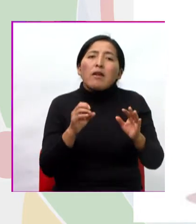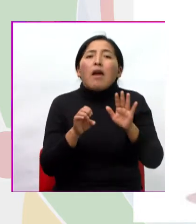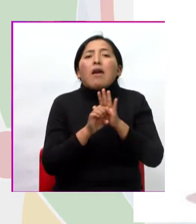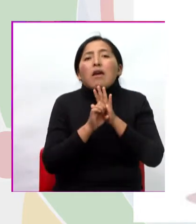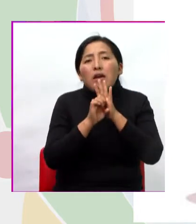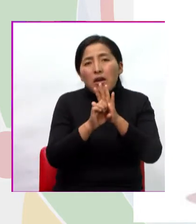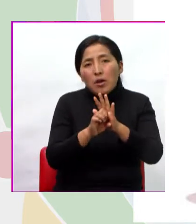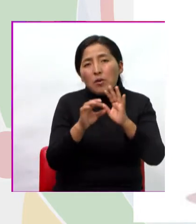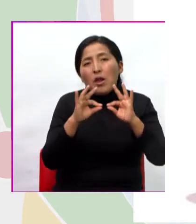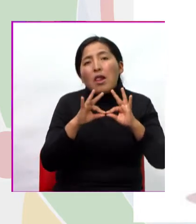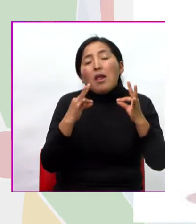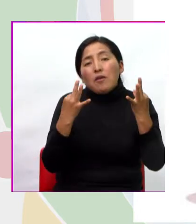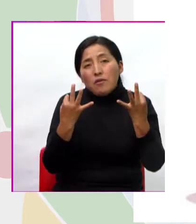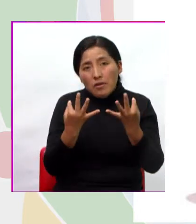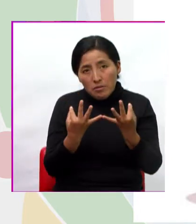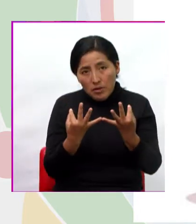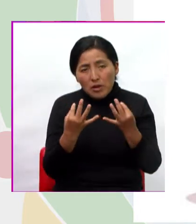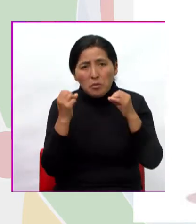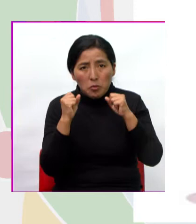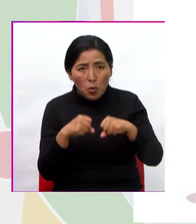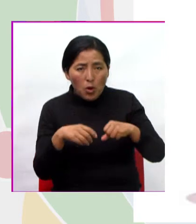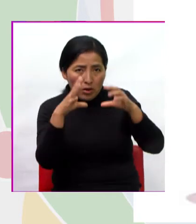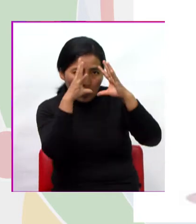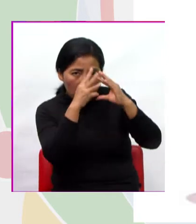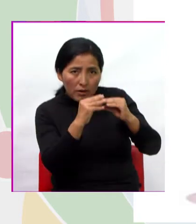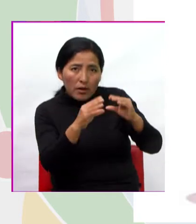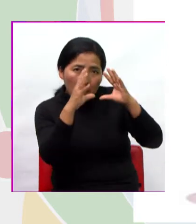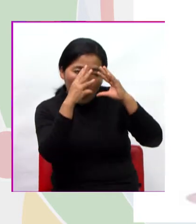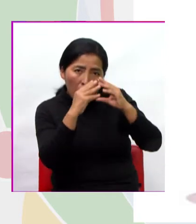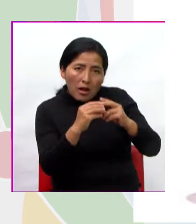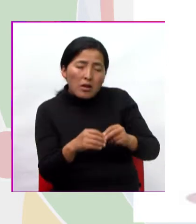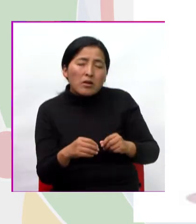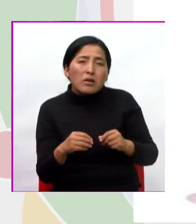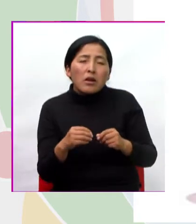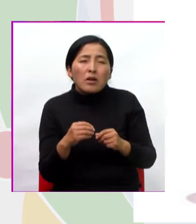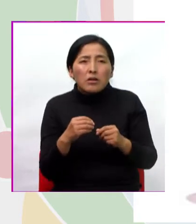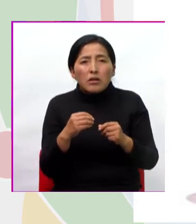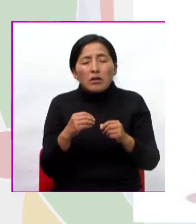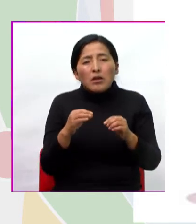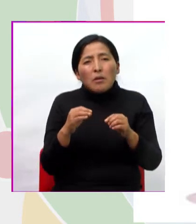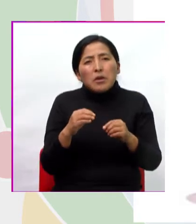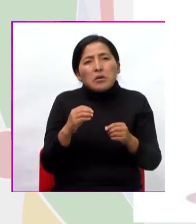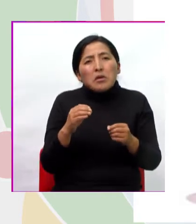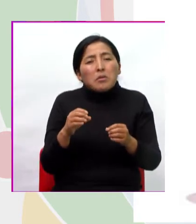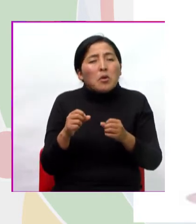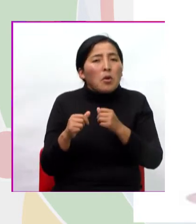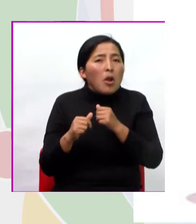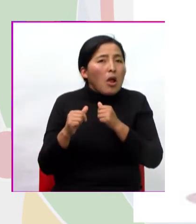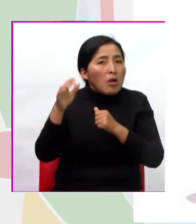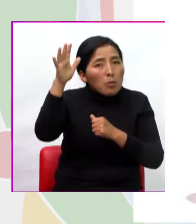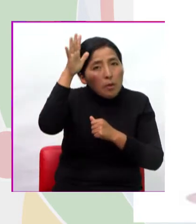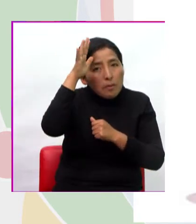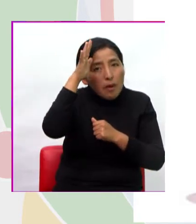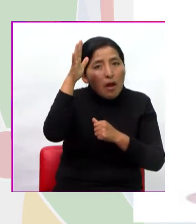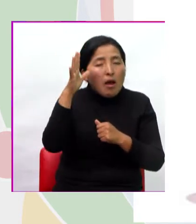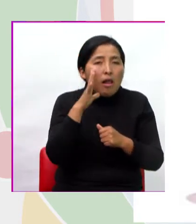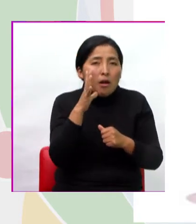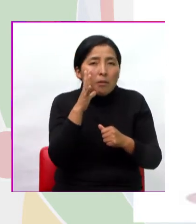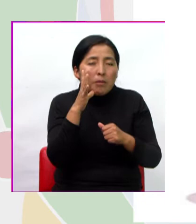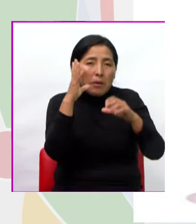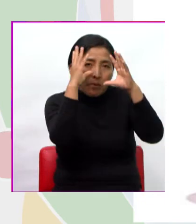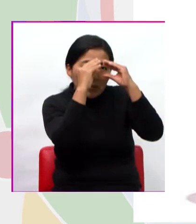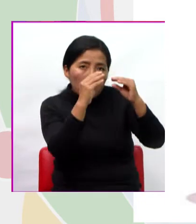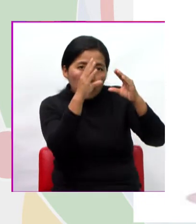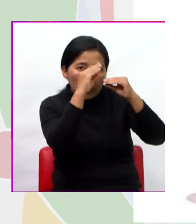una familia de artesanos ¿Verdad? Y que esto lo aprende el hijo y por ende también